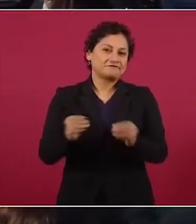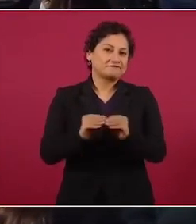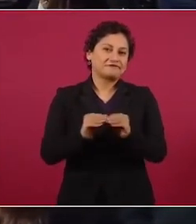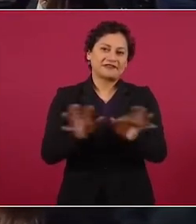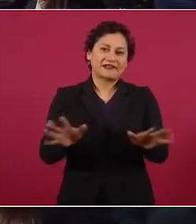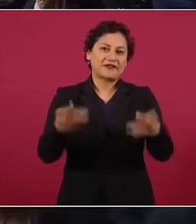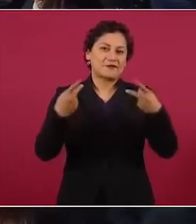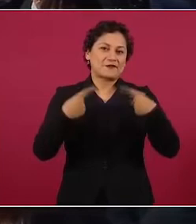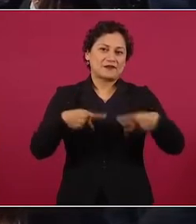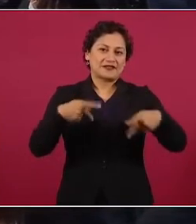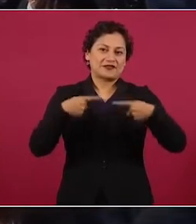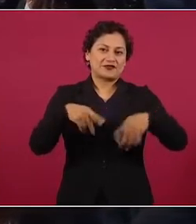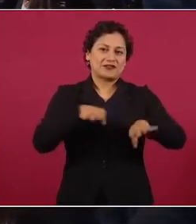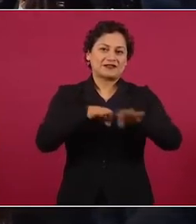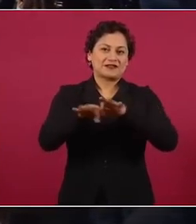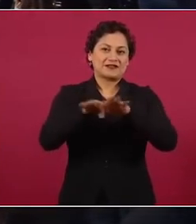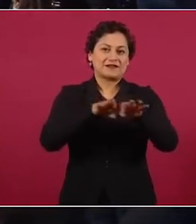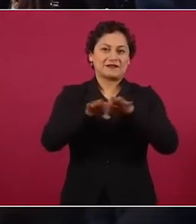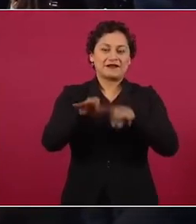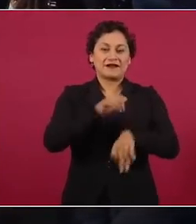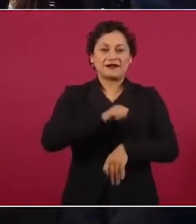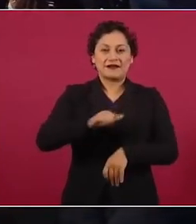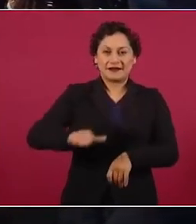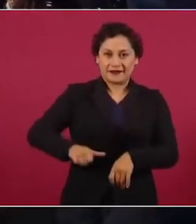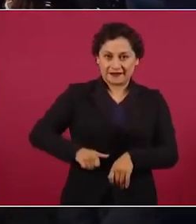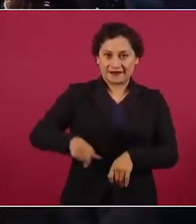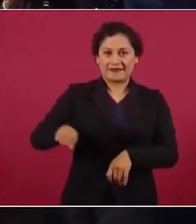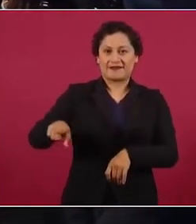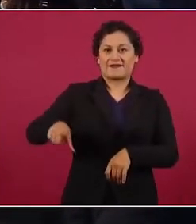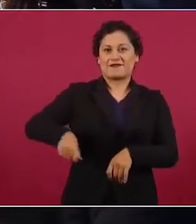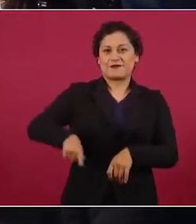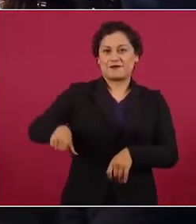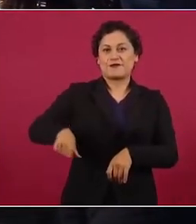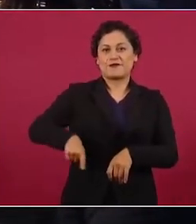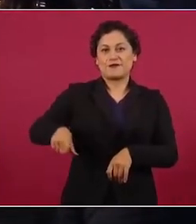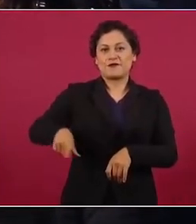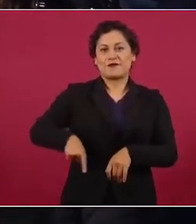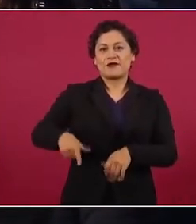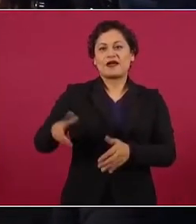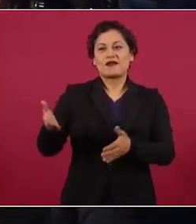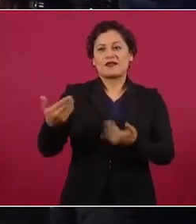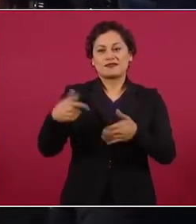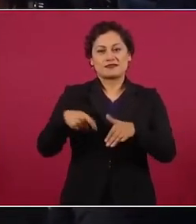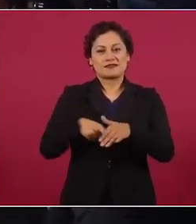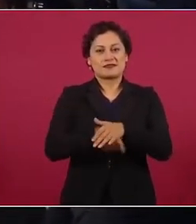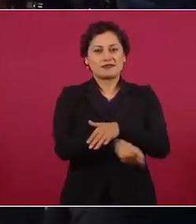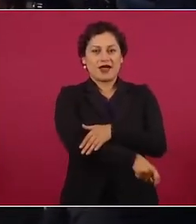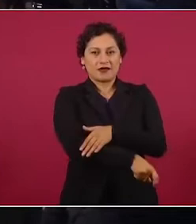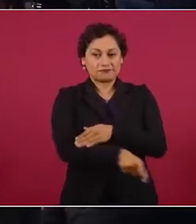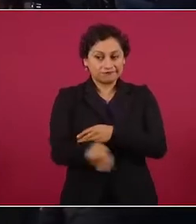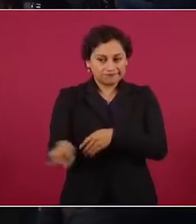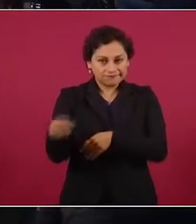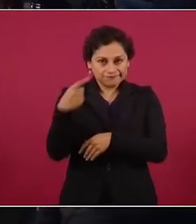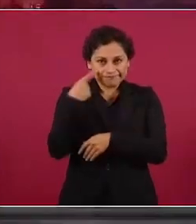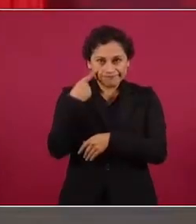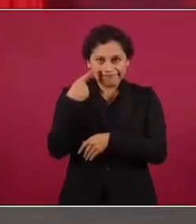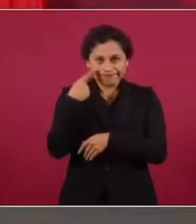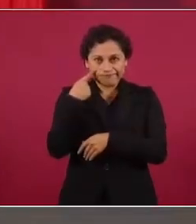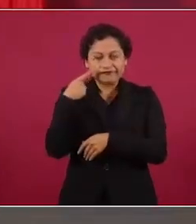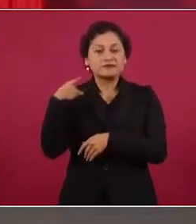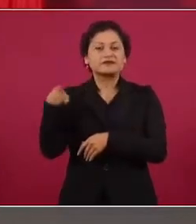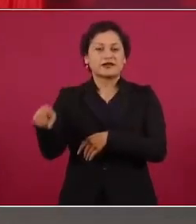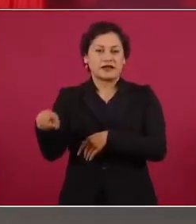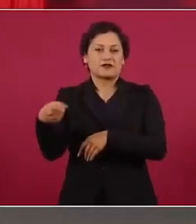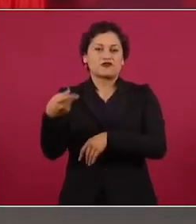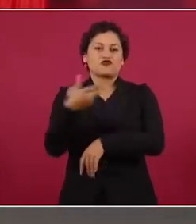pedían moches, autorizaban la construcción de edificios